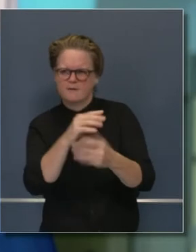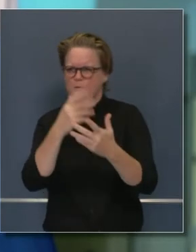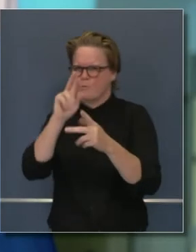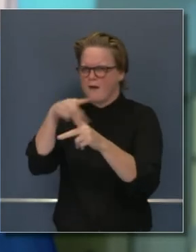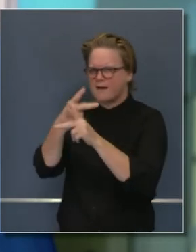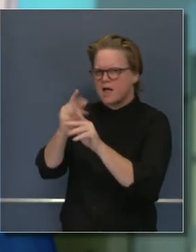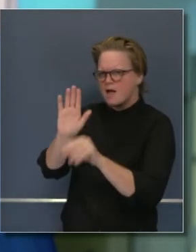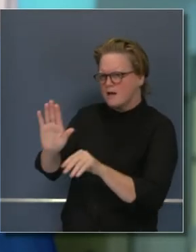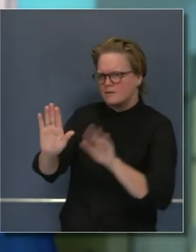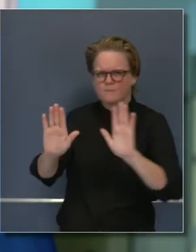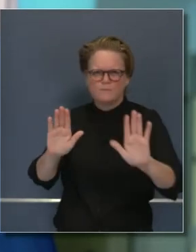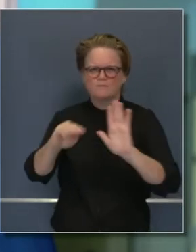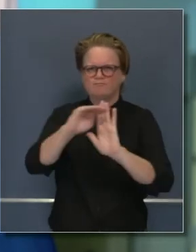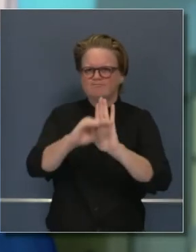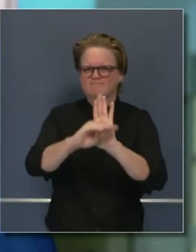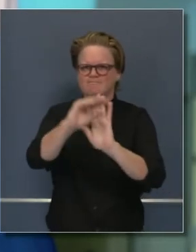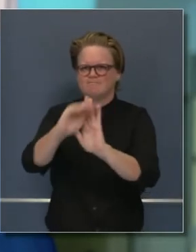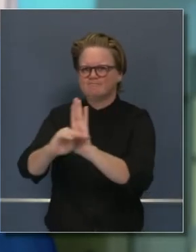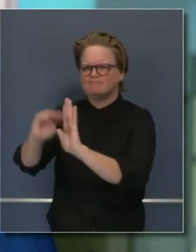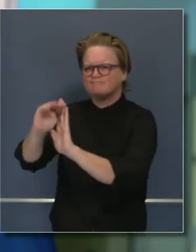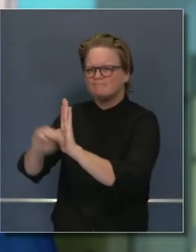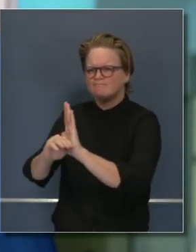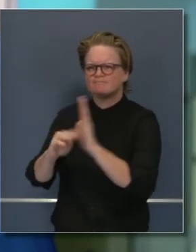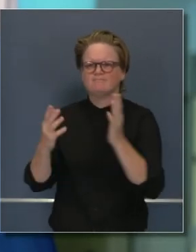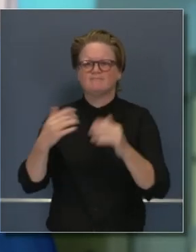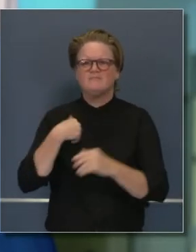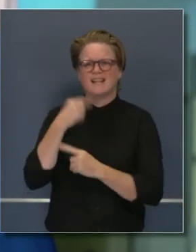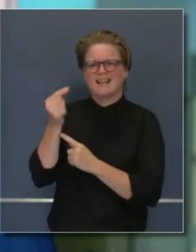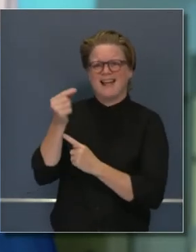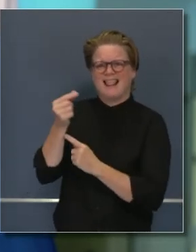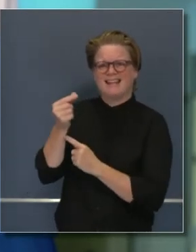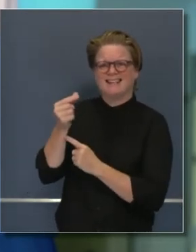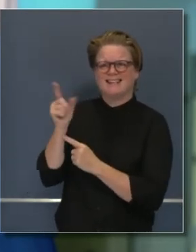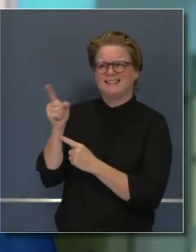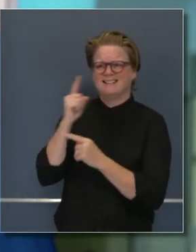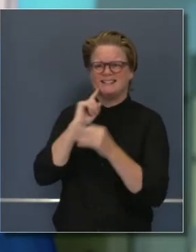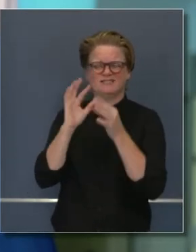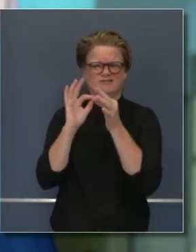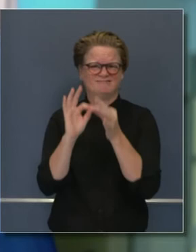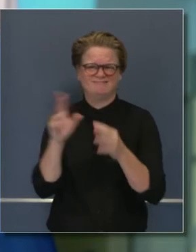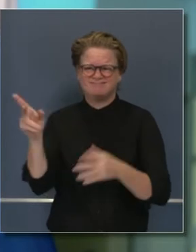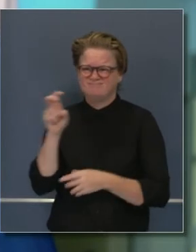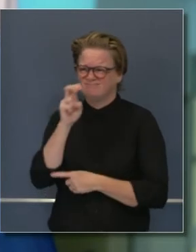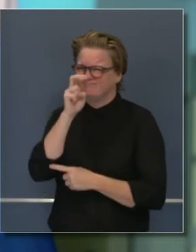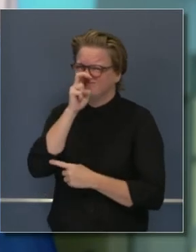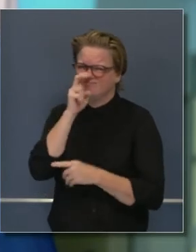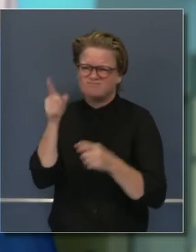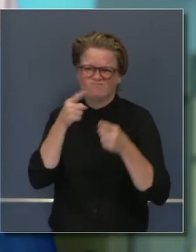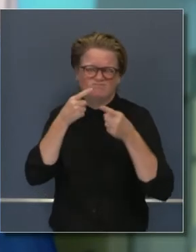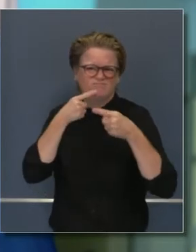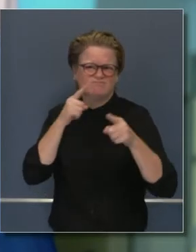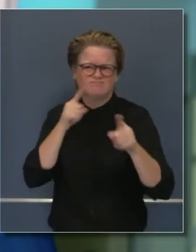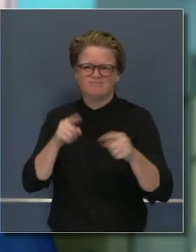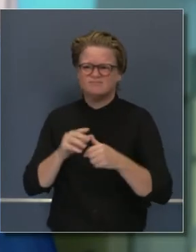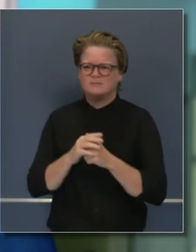también. El doctor Galley ha sido muy franco en cuanto a su amonestación a nosotros